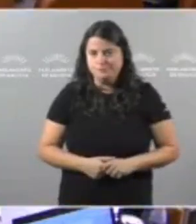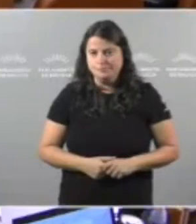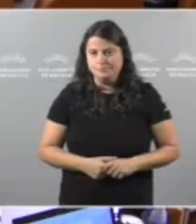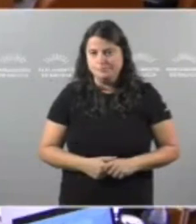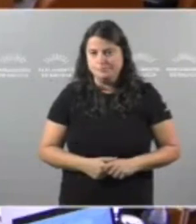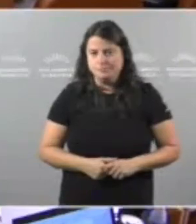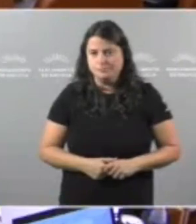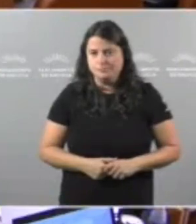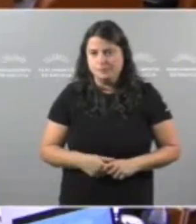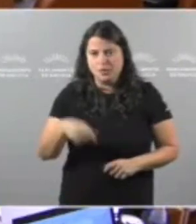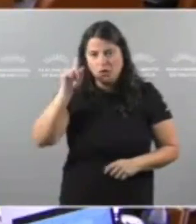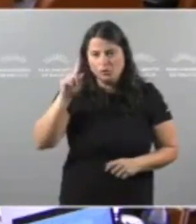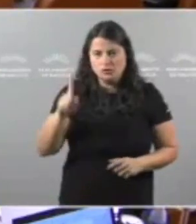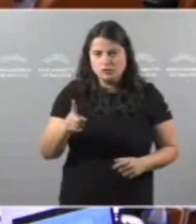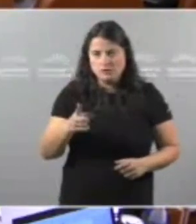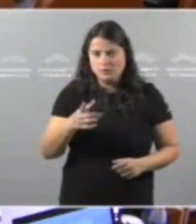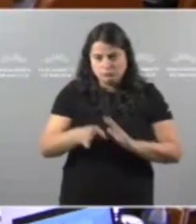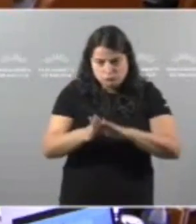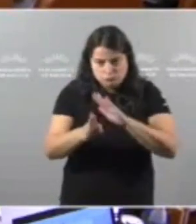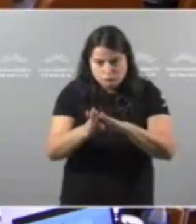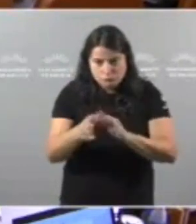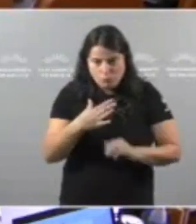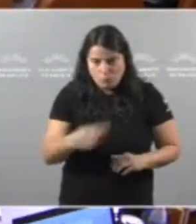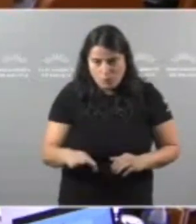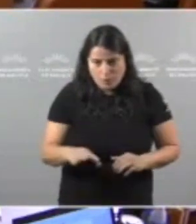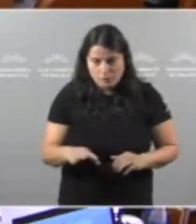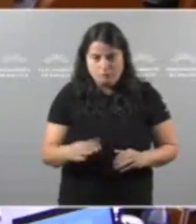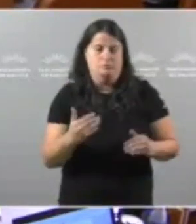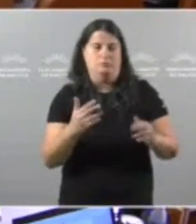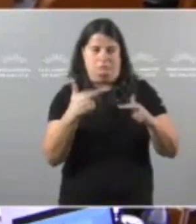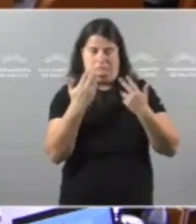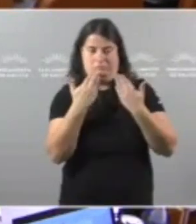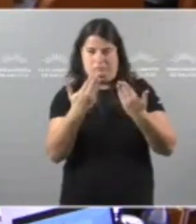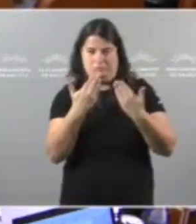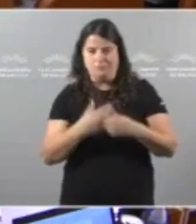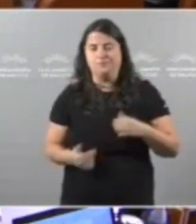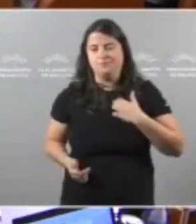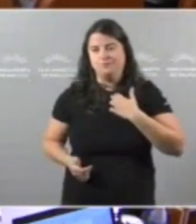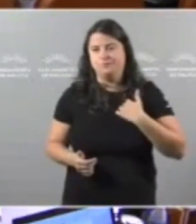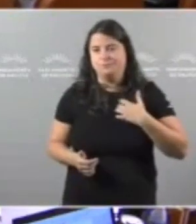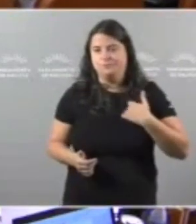Non sei Se podo seguir Ben Grazas Muy ben